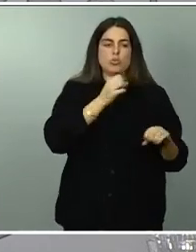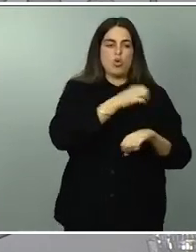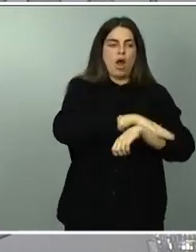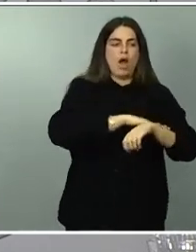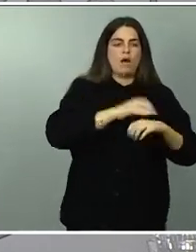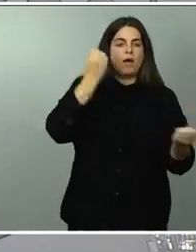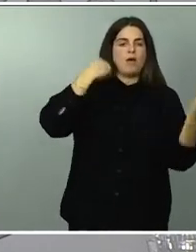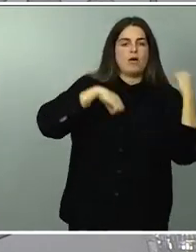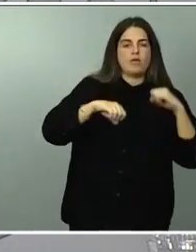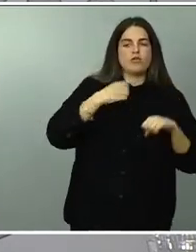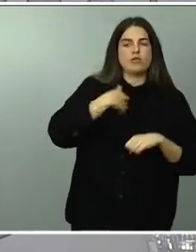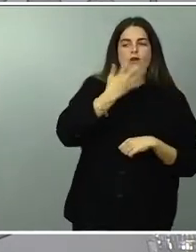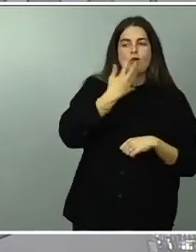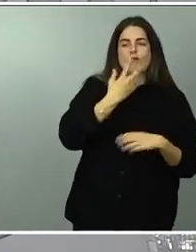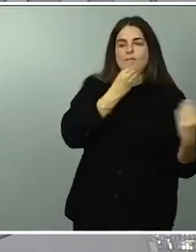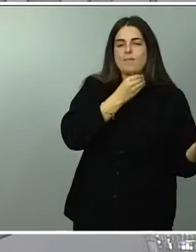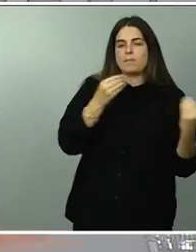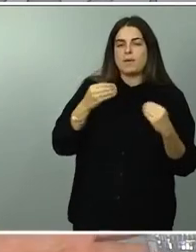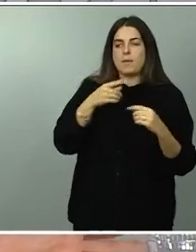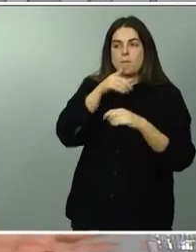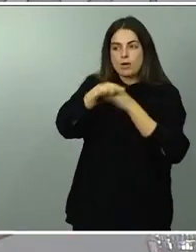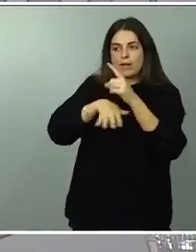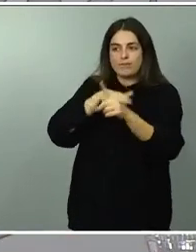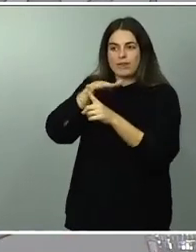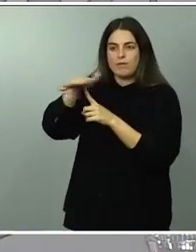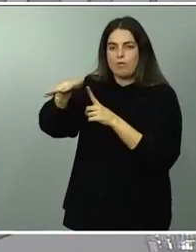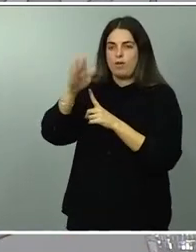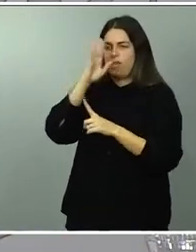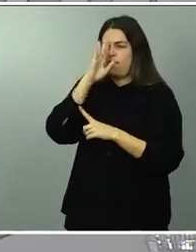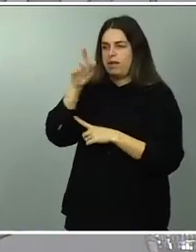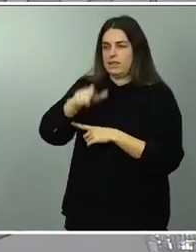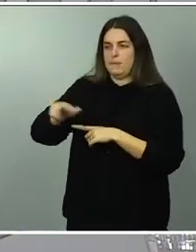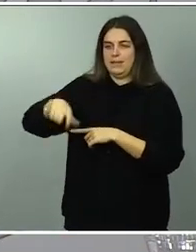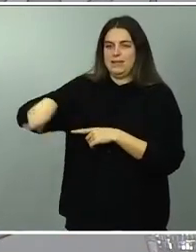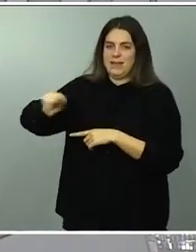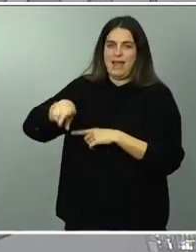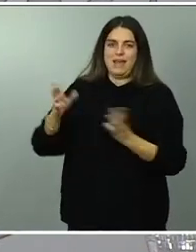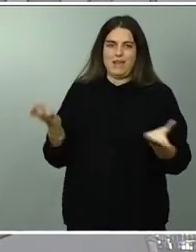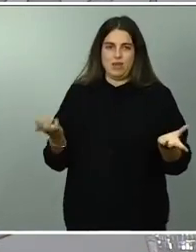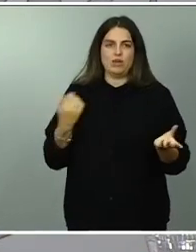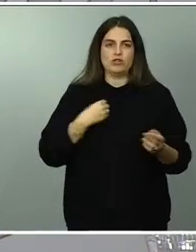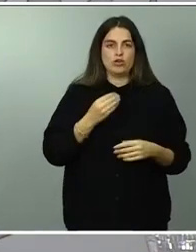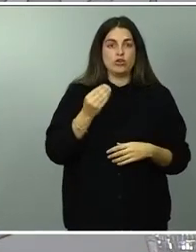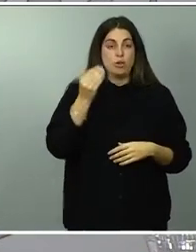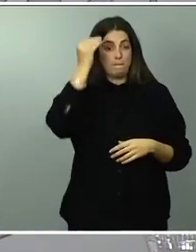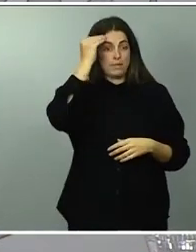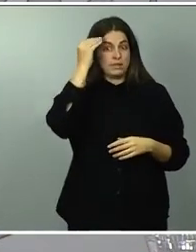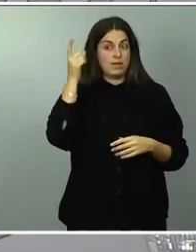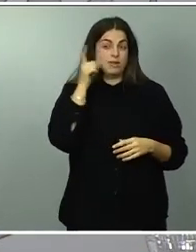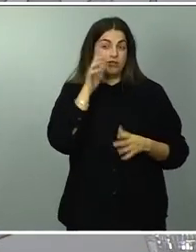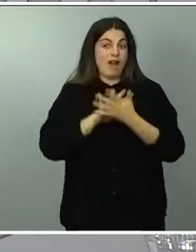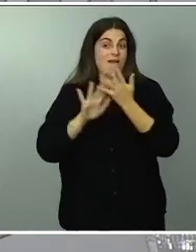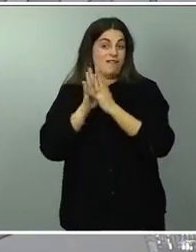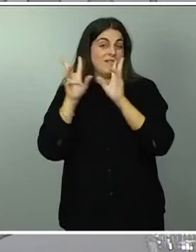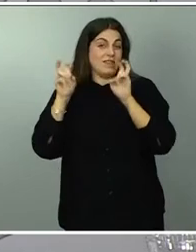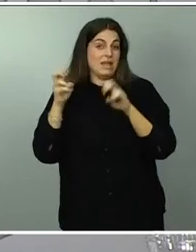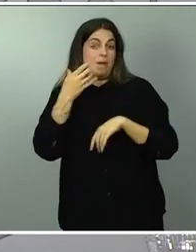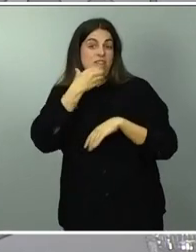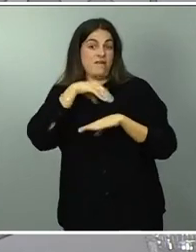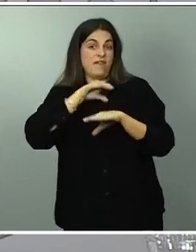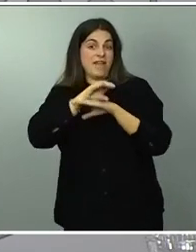directamente a ellos o a ellas yo pensaba mientras la ministra de educación hablaba de los becados de los